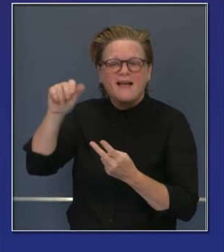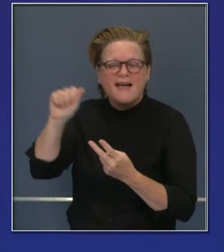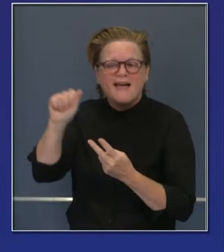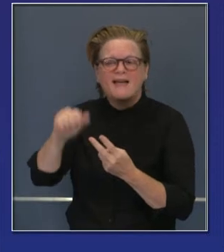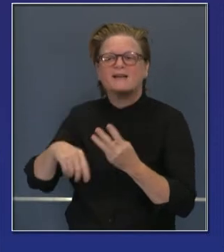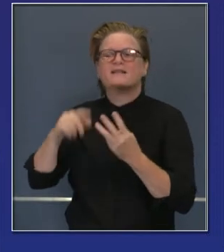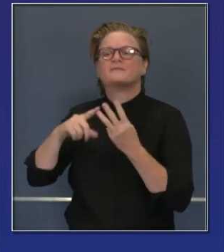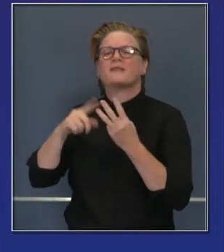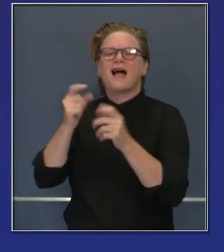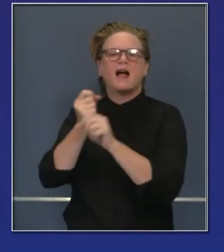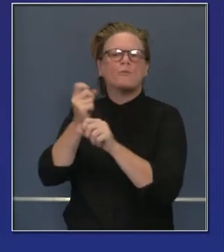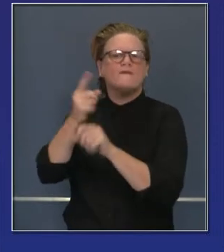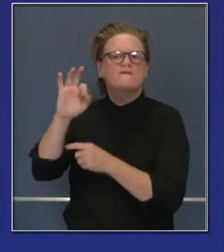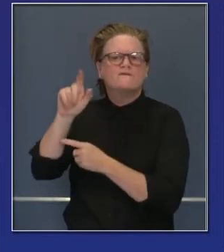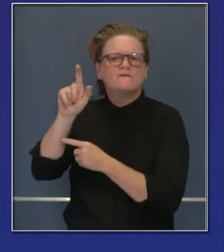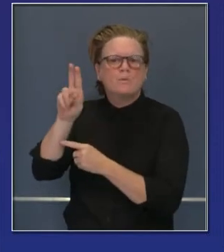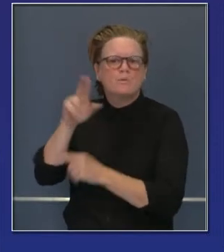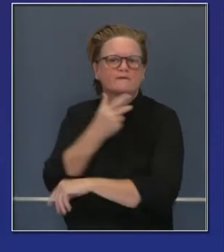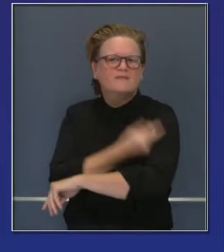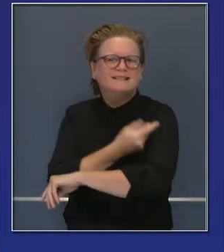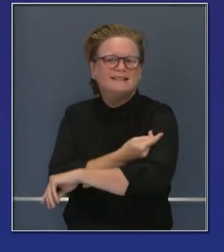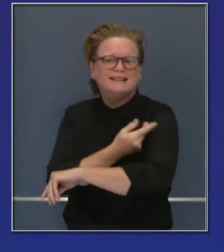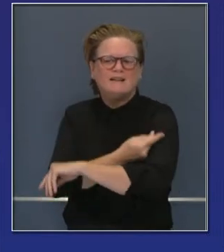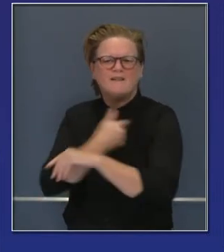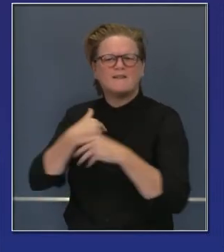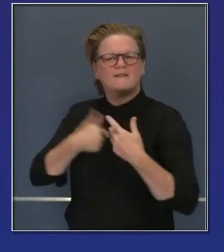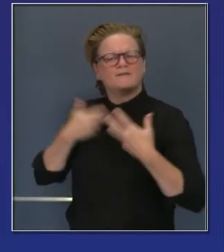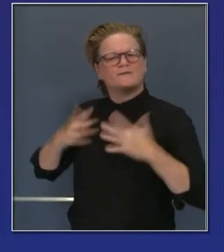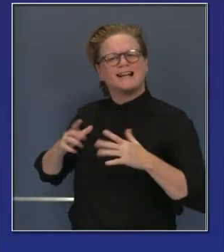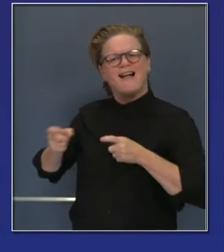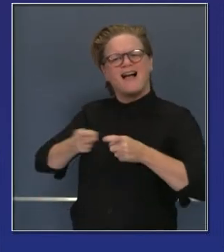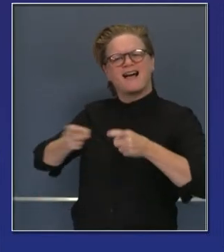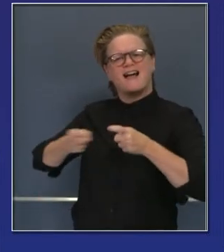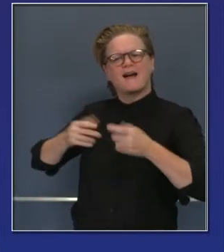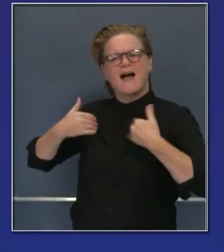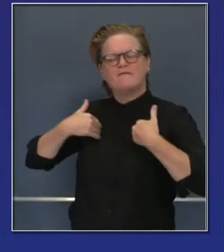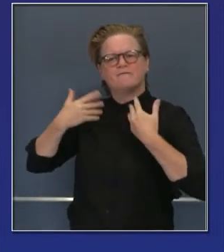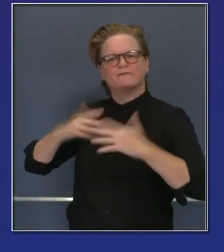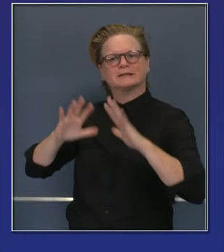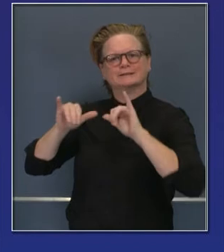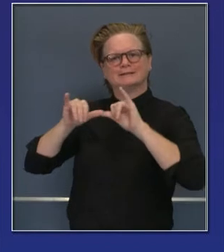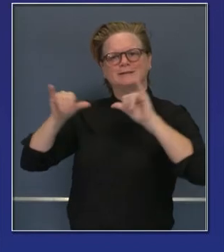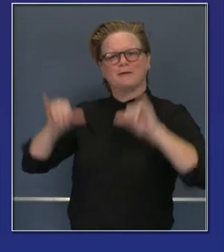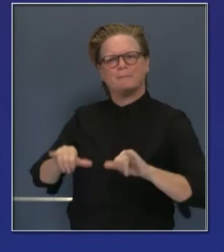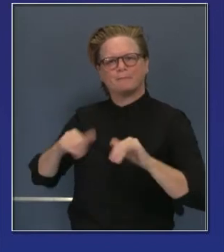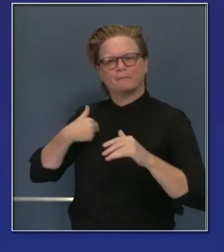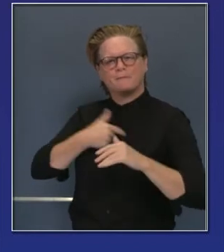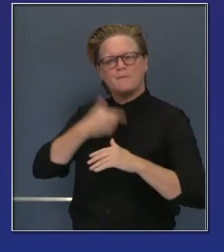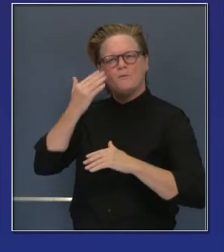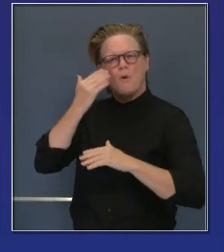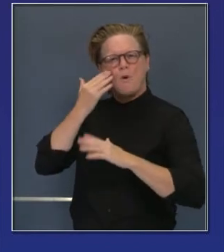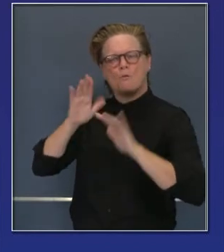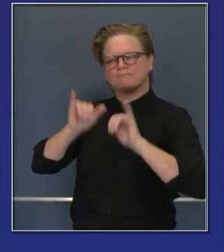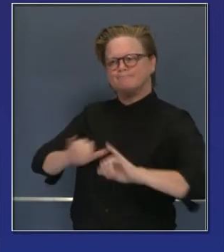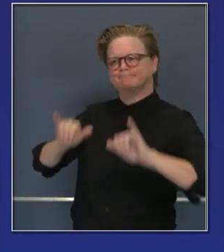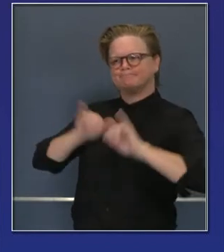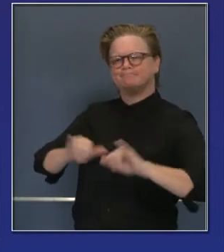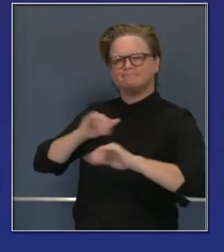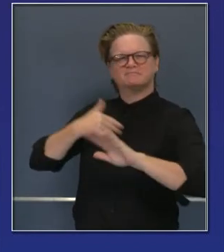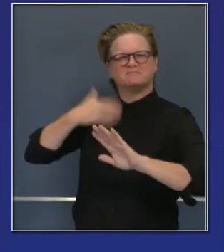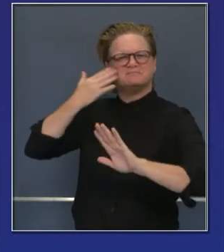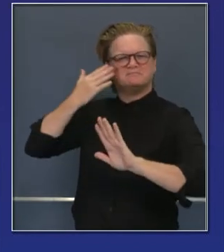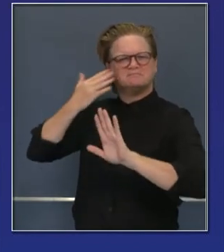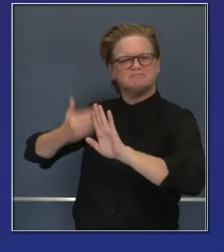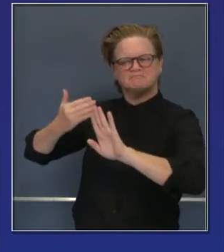aprendiendo de la estructura existente a nivel estatal y local. Y el historial de